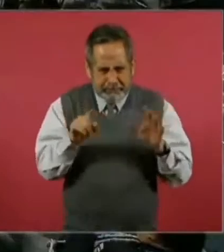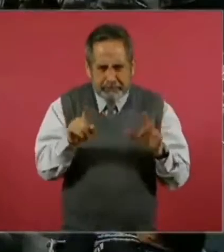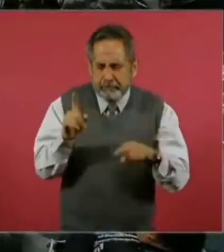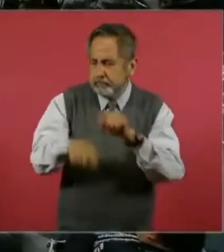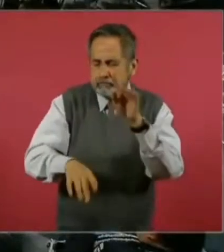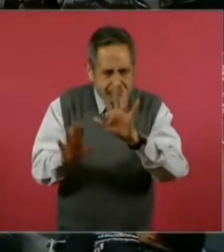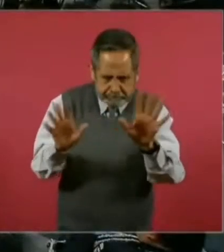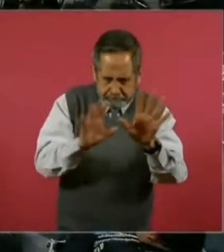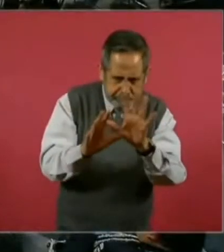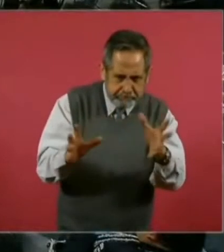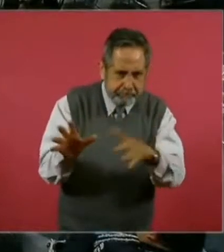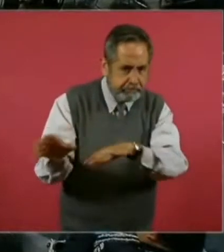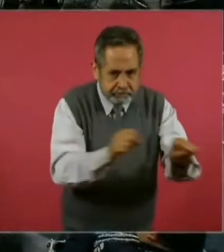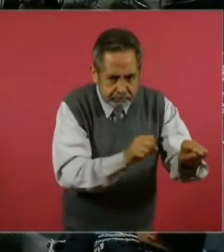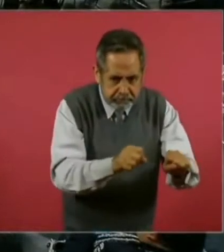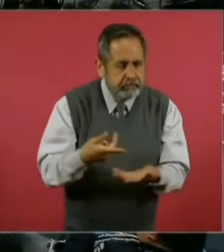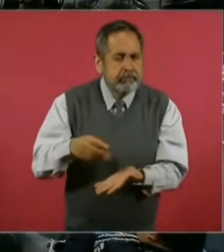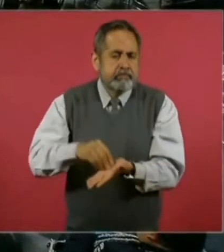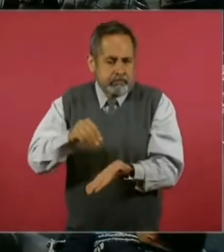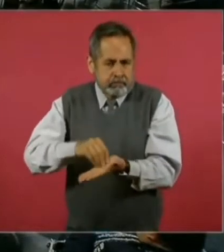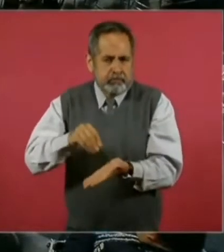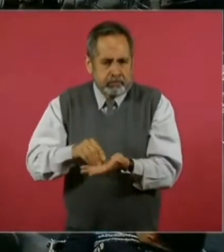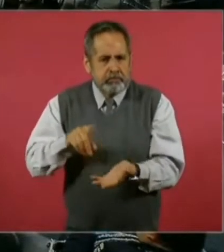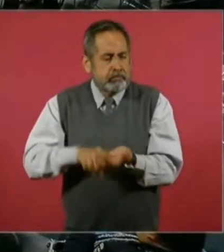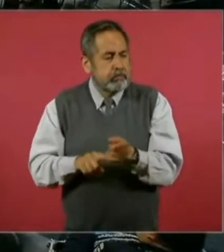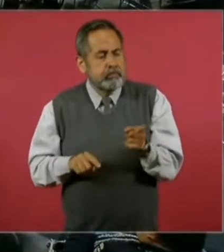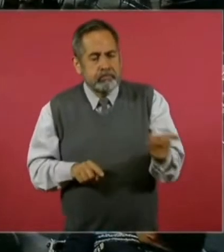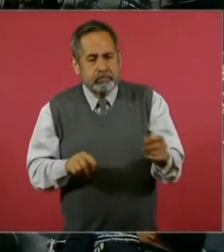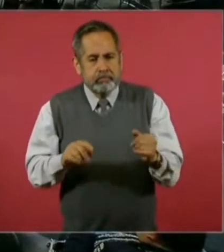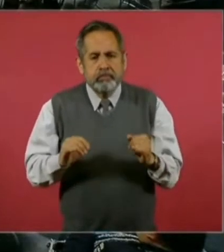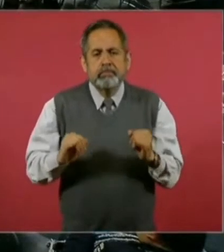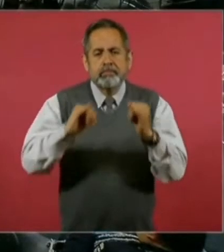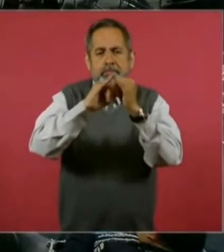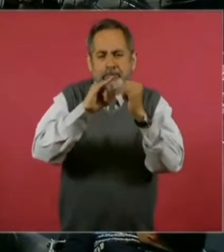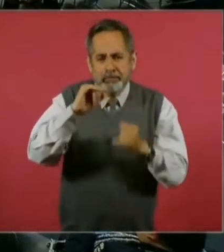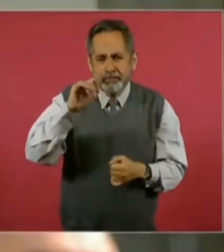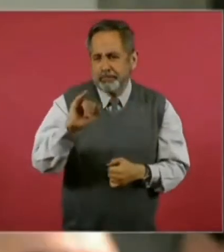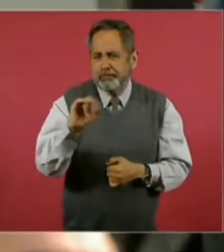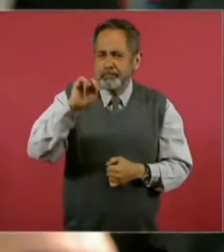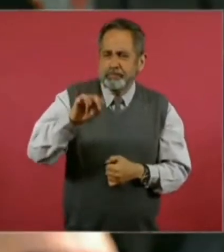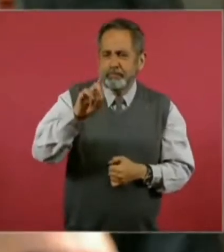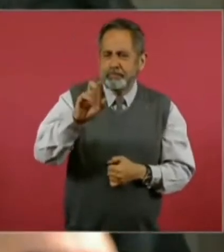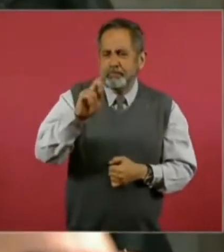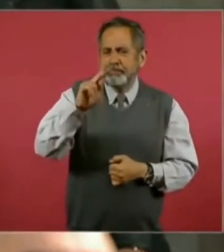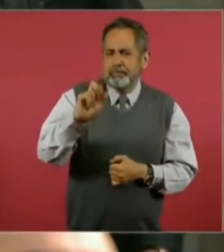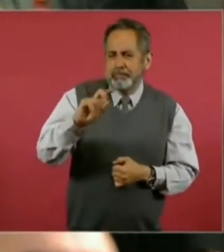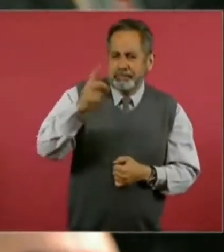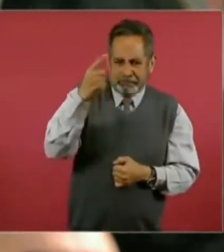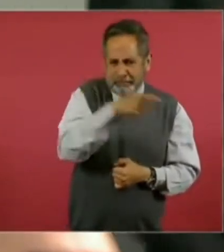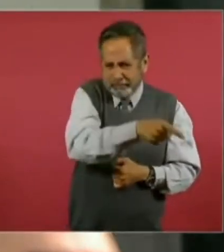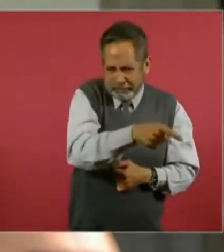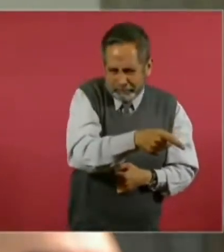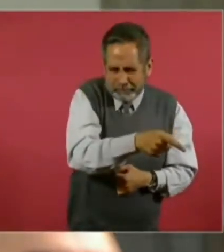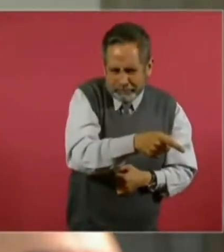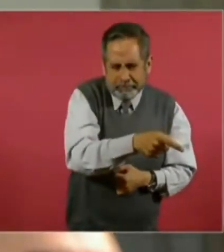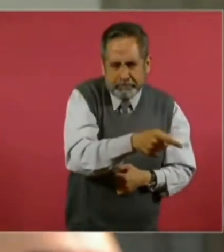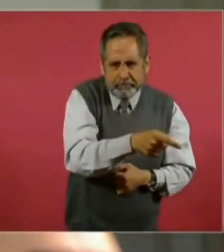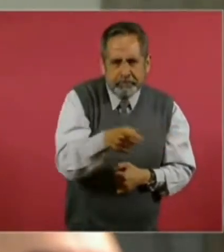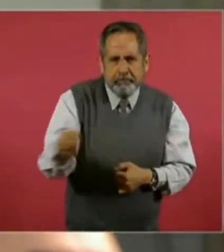está justamente en manos del Instituto para devolver al pueblo lo robado. Este tema que ellos